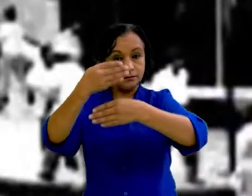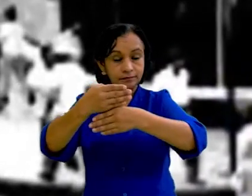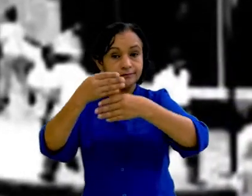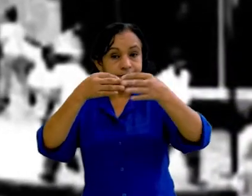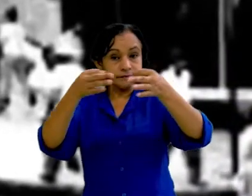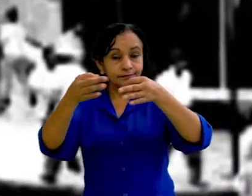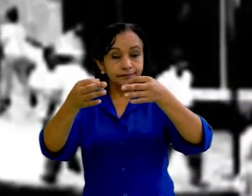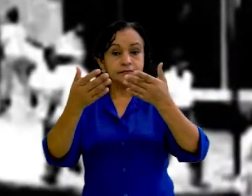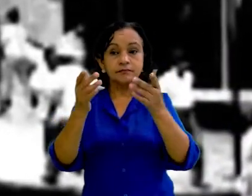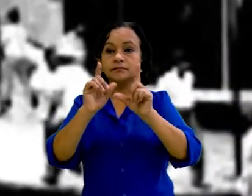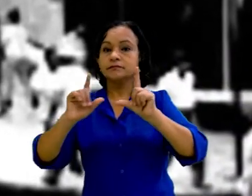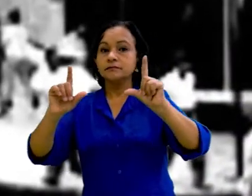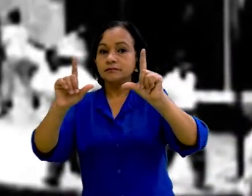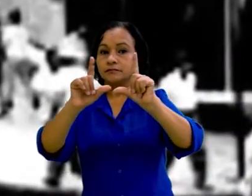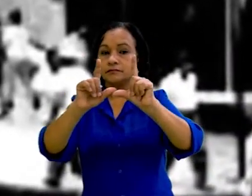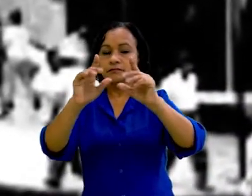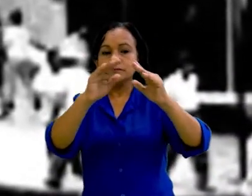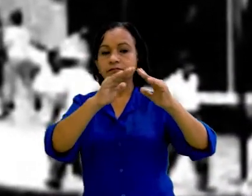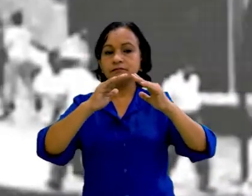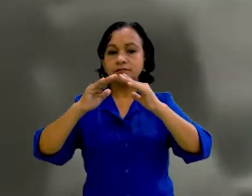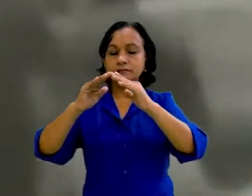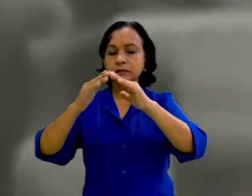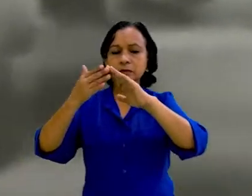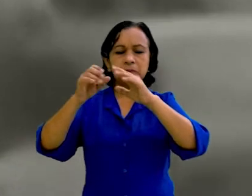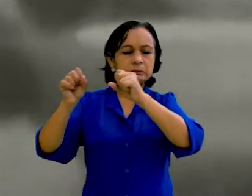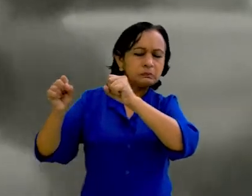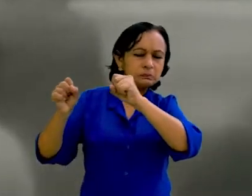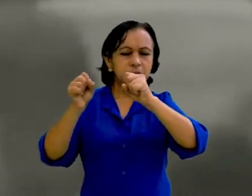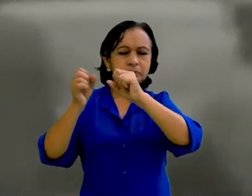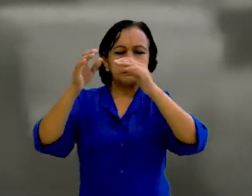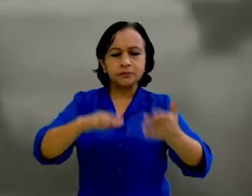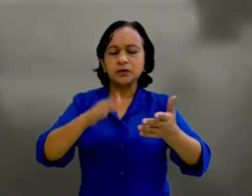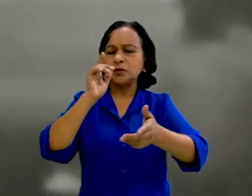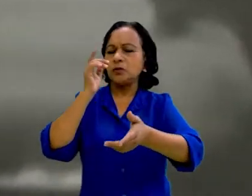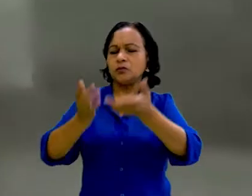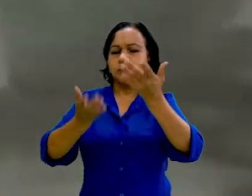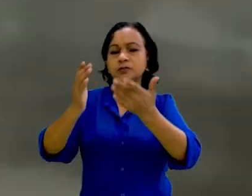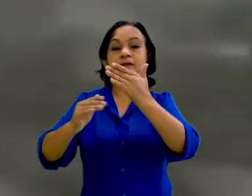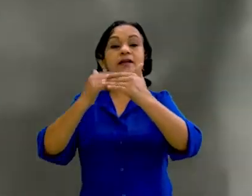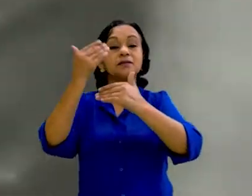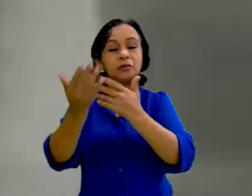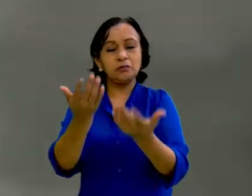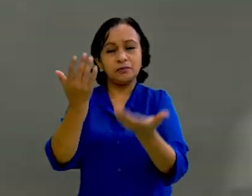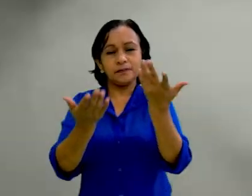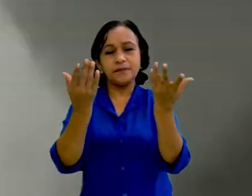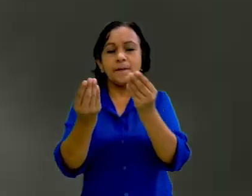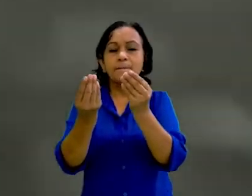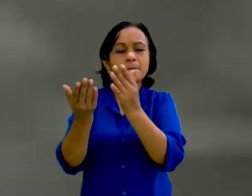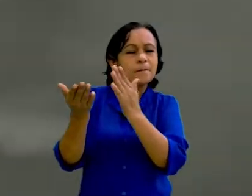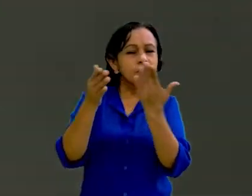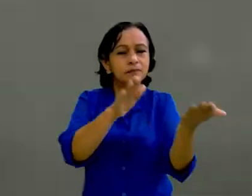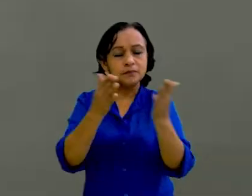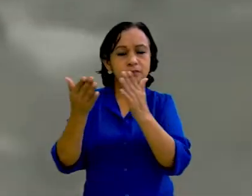cuenta la sismicidad del territorio, la ciudad entera sucumbió ante la sacudida y los incendios posteriores. El número de